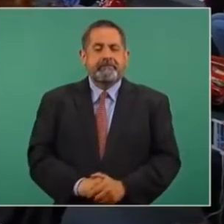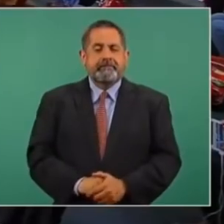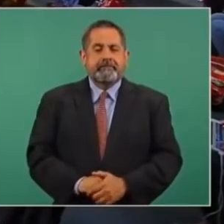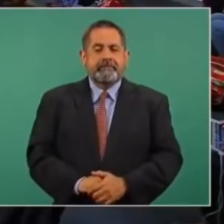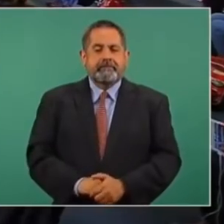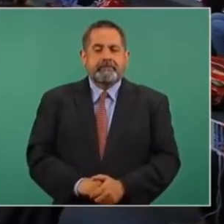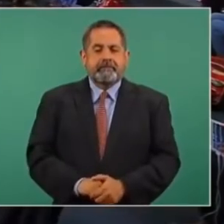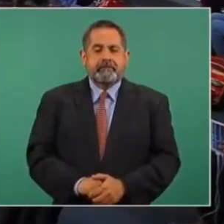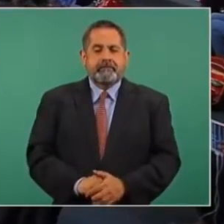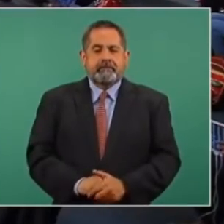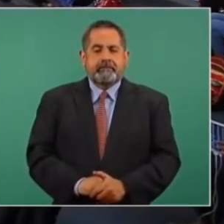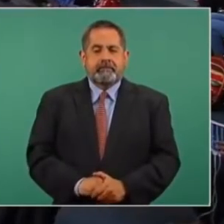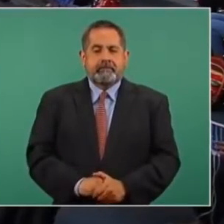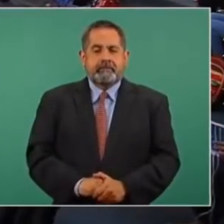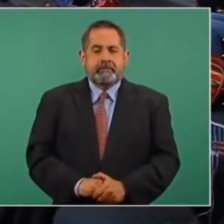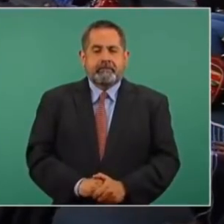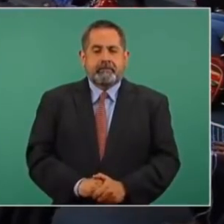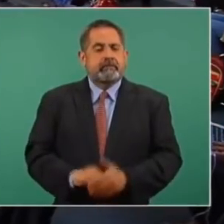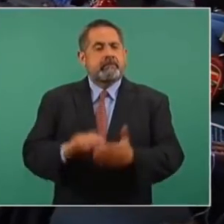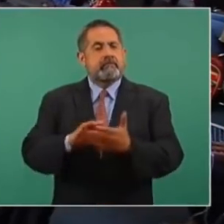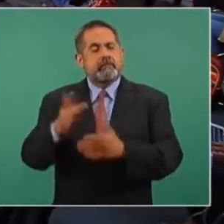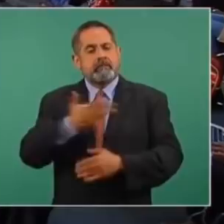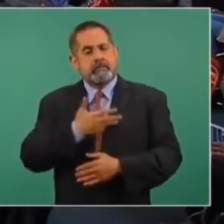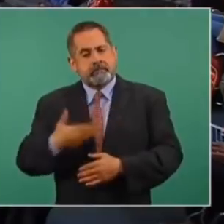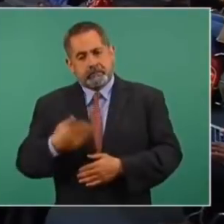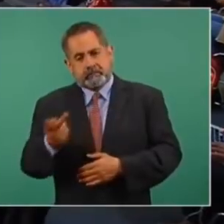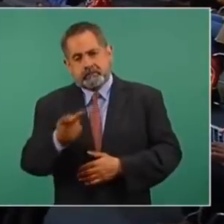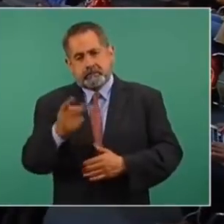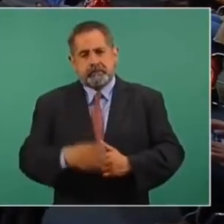Gracias. Gracias, presidente.